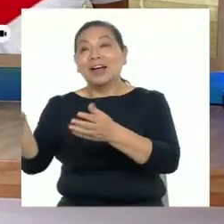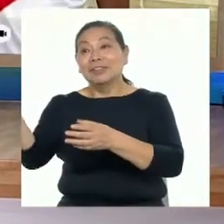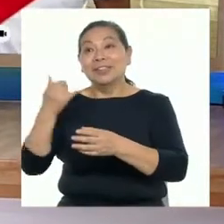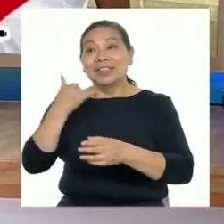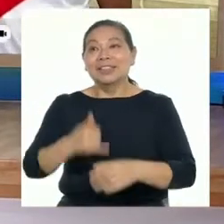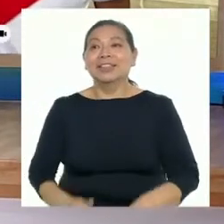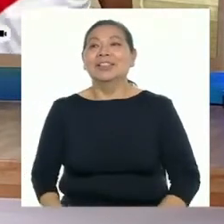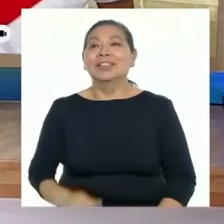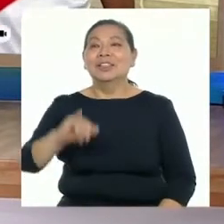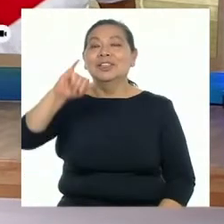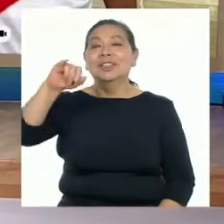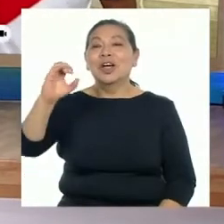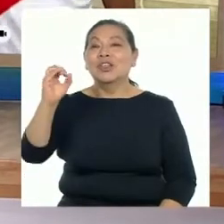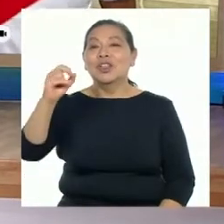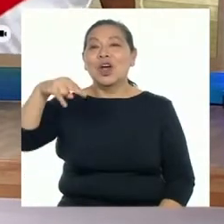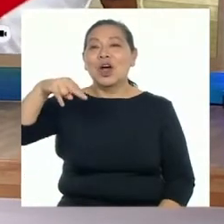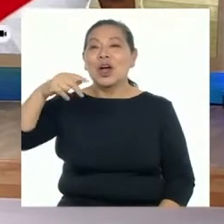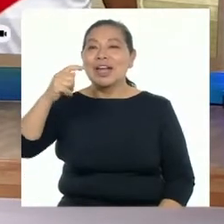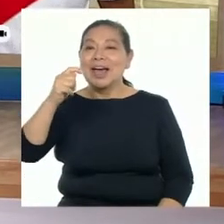¡Jonathan!